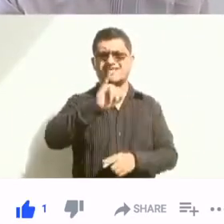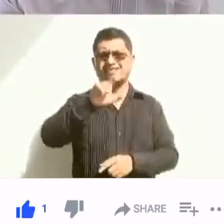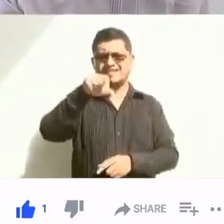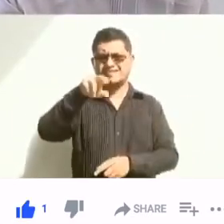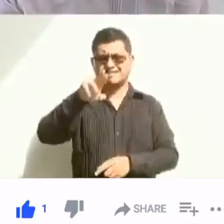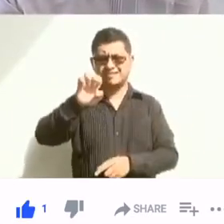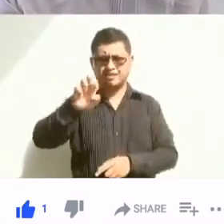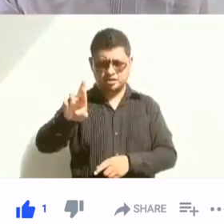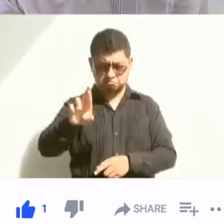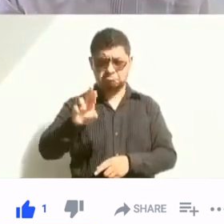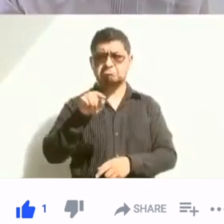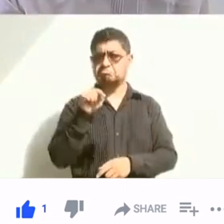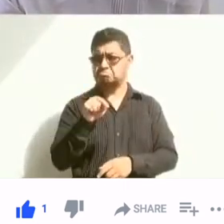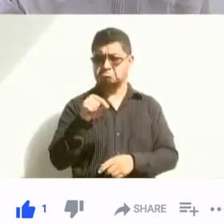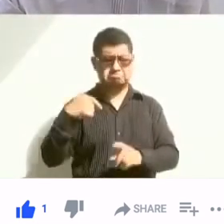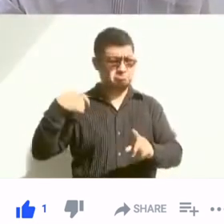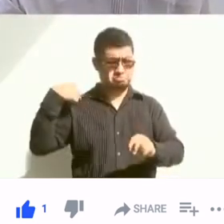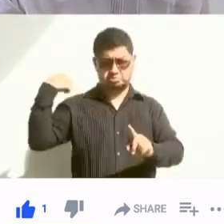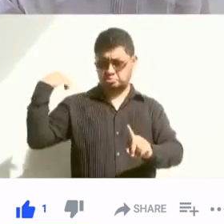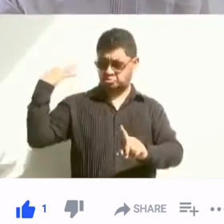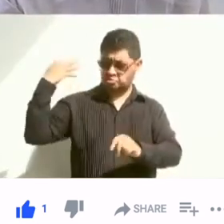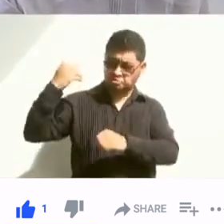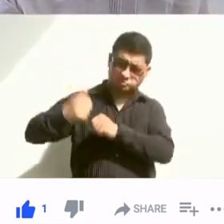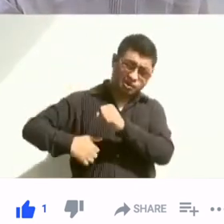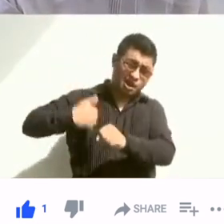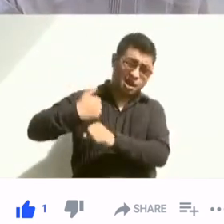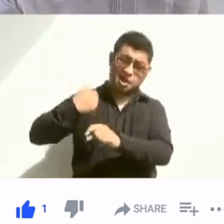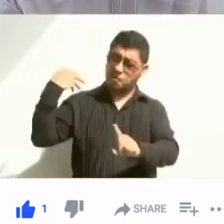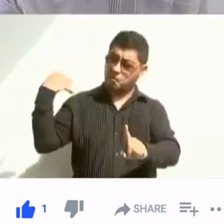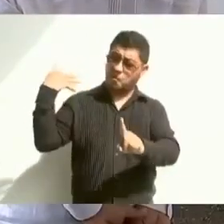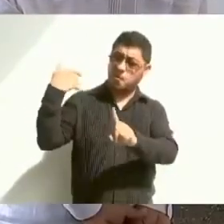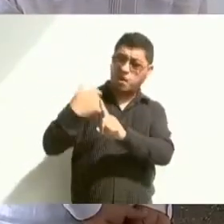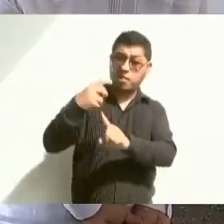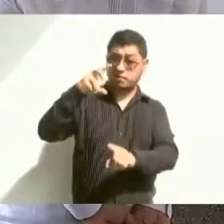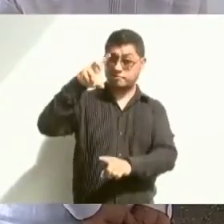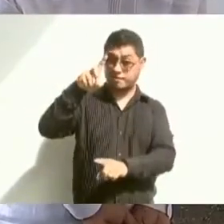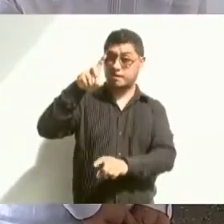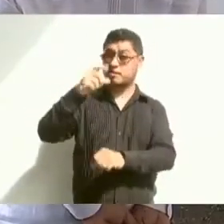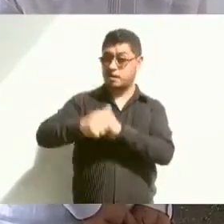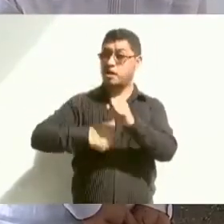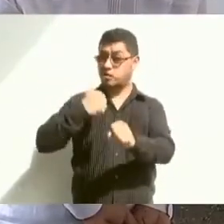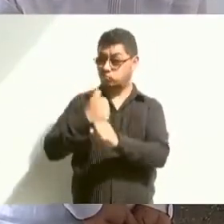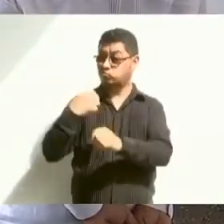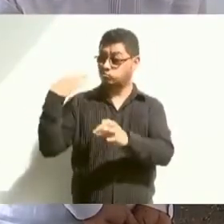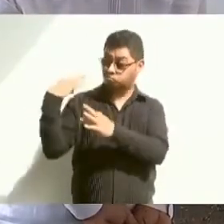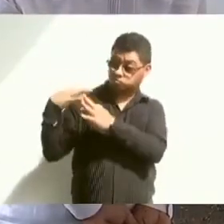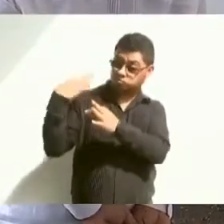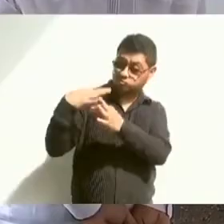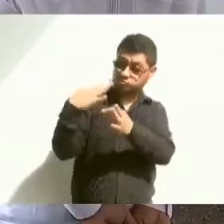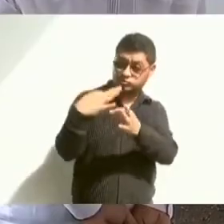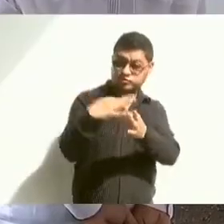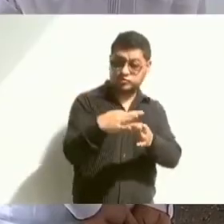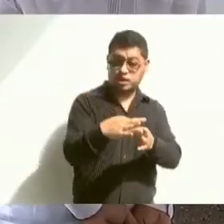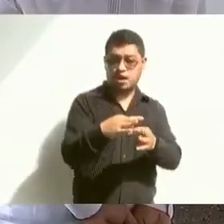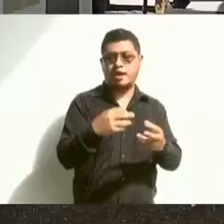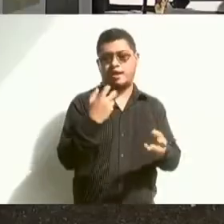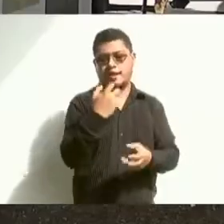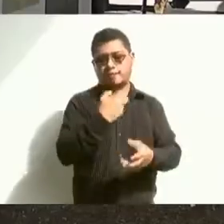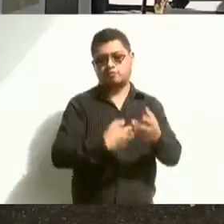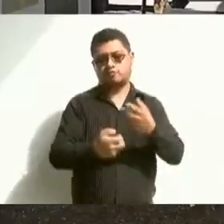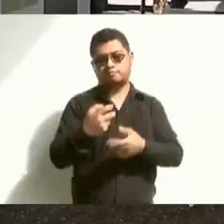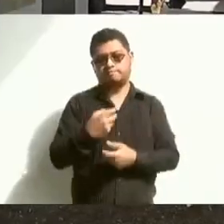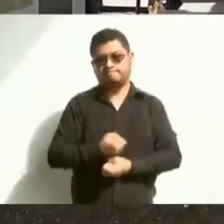que ya tiene ya varios años con esta operación. De hecho, tienen todavía 30 años de concesión. Por eso fue una asignación que se les tuvo para